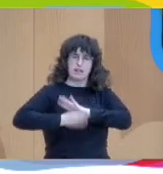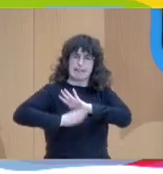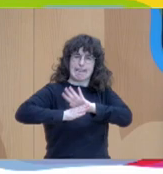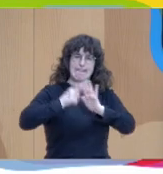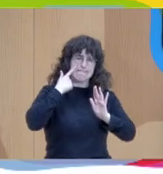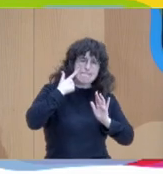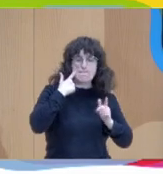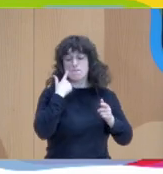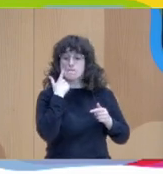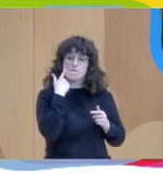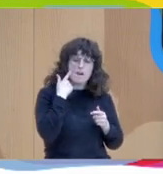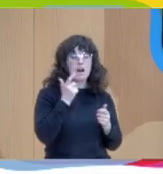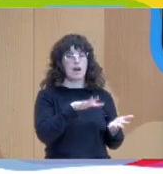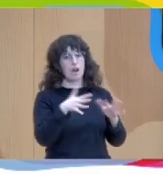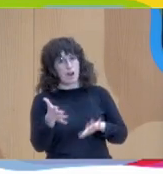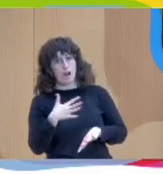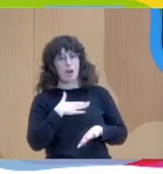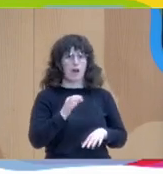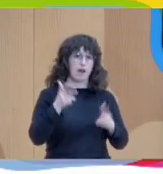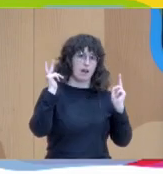oportunidad de poder aplicarlo bueno